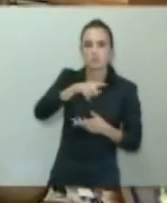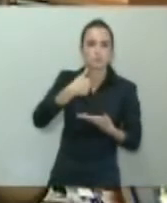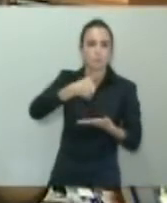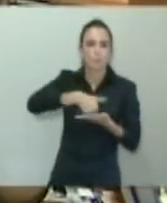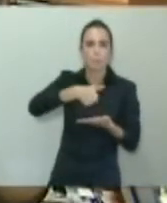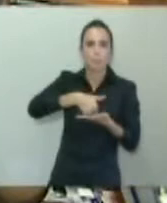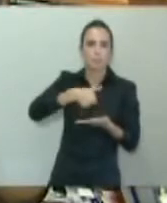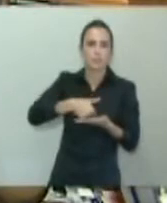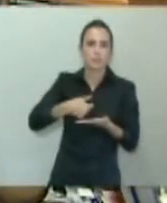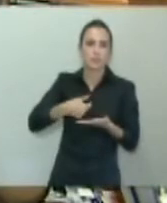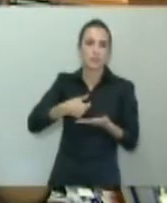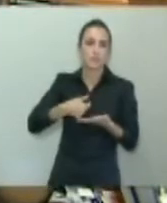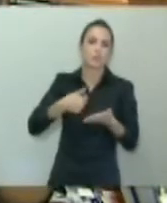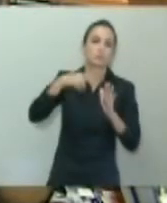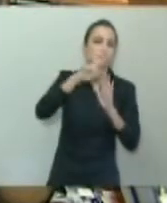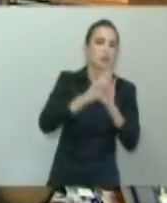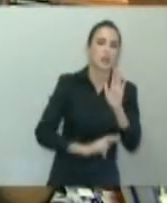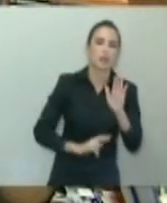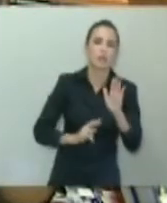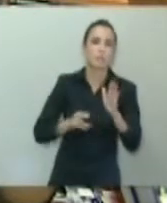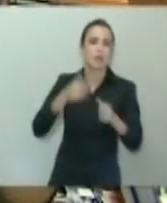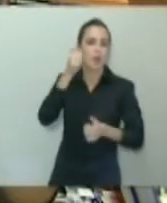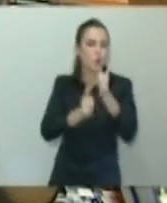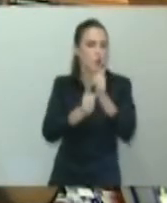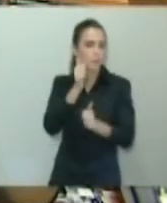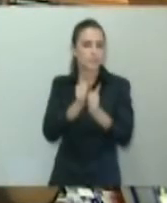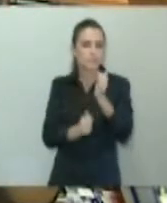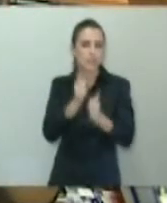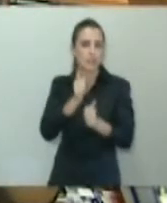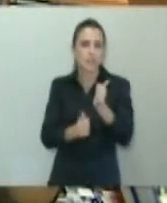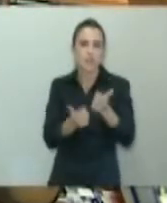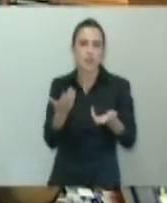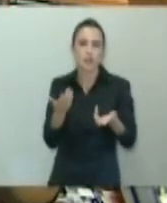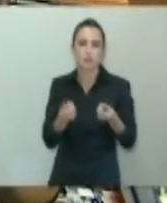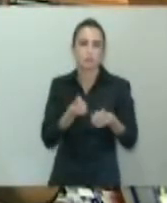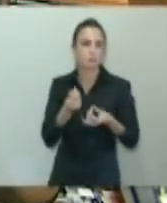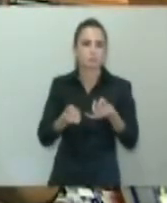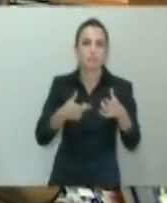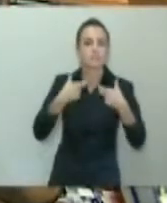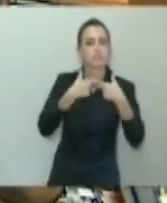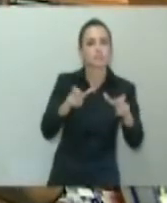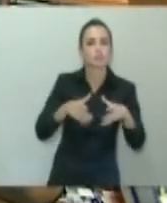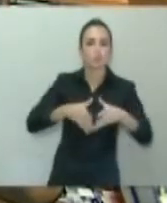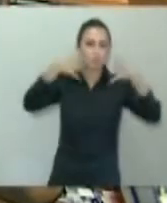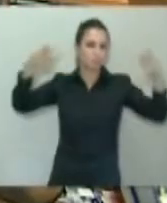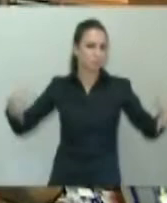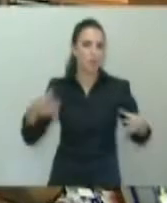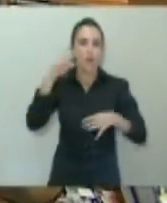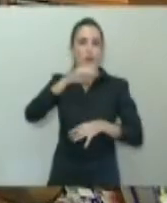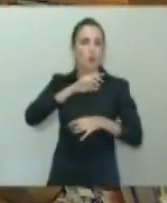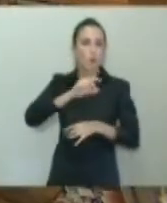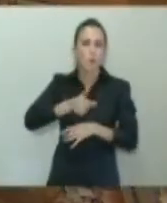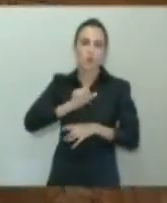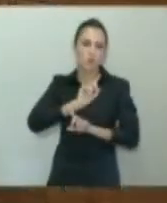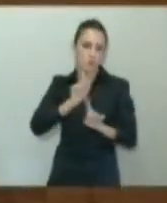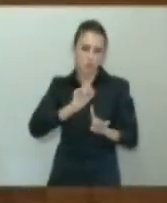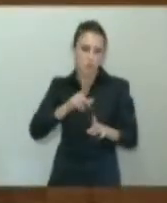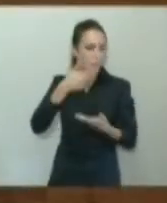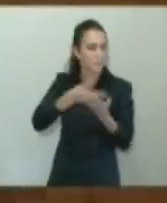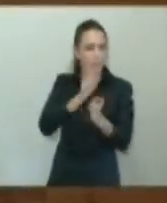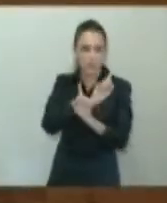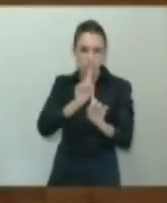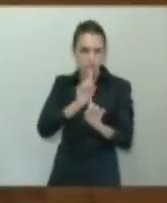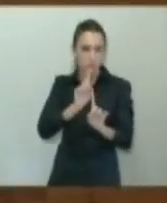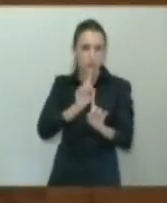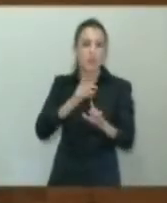absoluto establecer un régimen de competencia con los grandes operadores del sector del juego, en absoluto, creo que no es eso lo que se está solicitando,